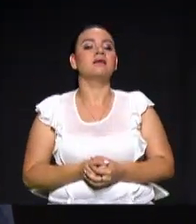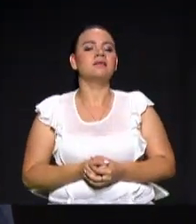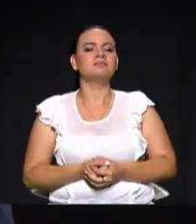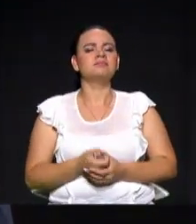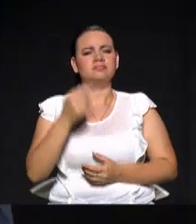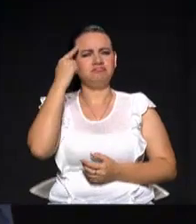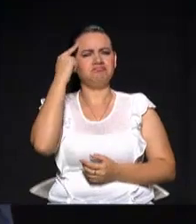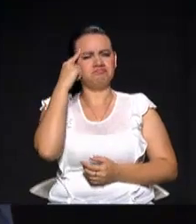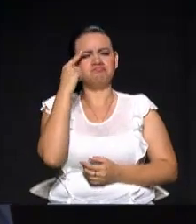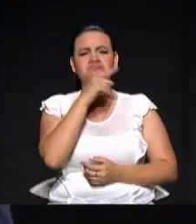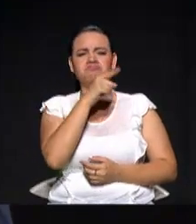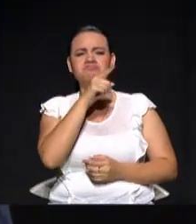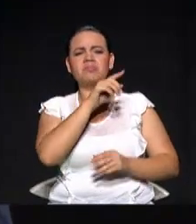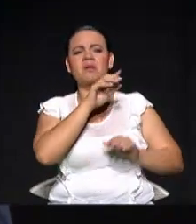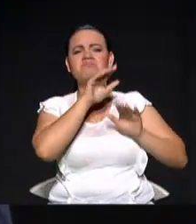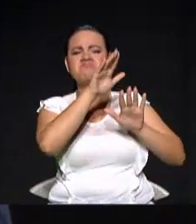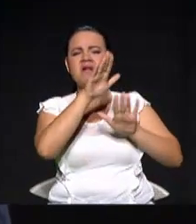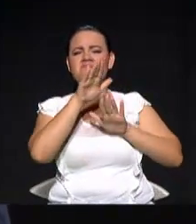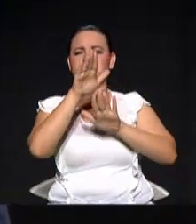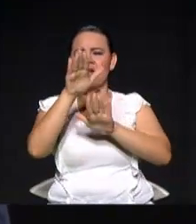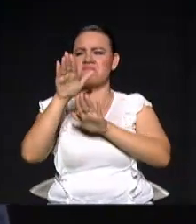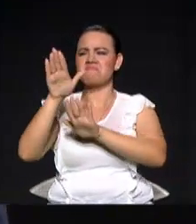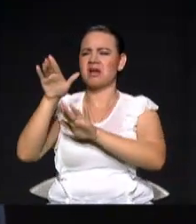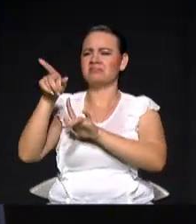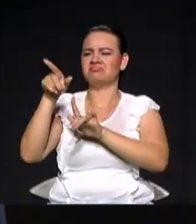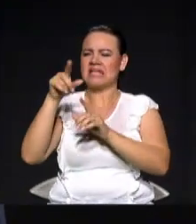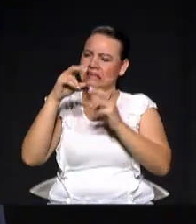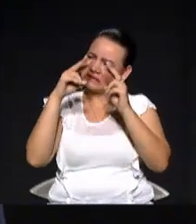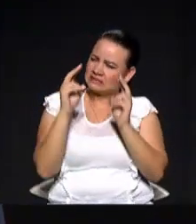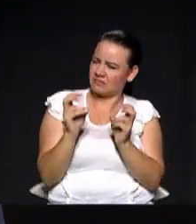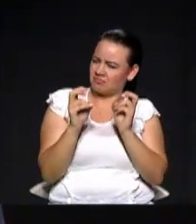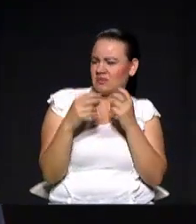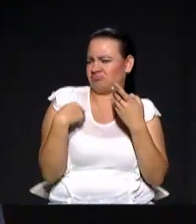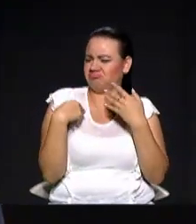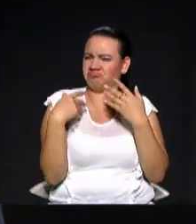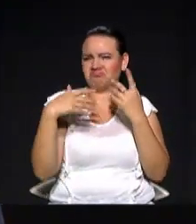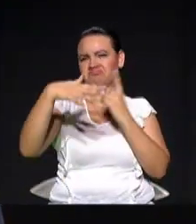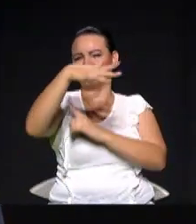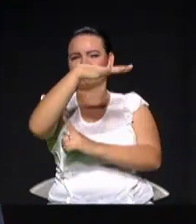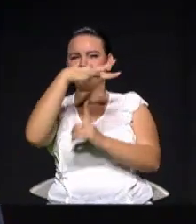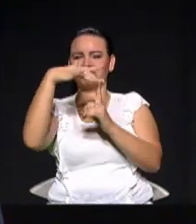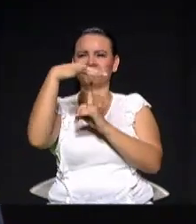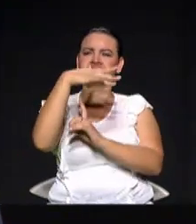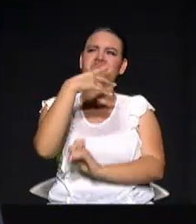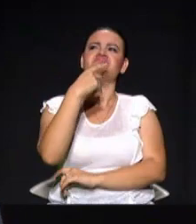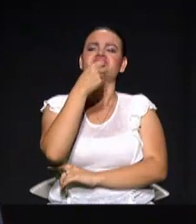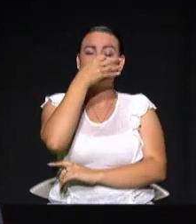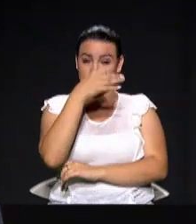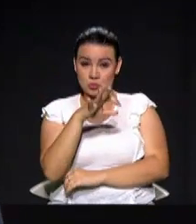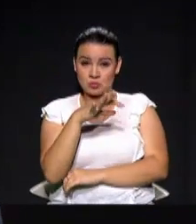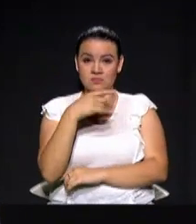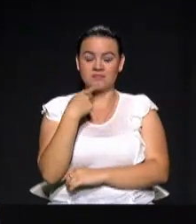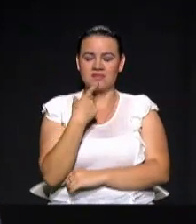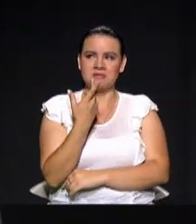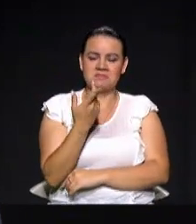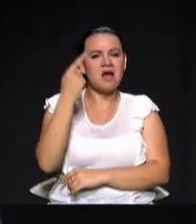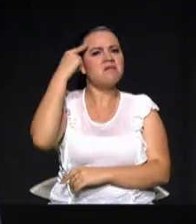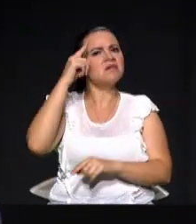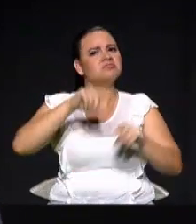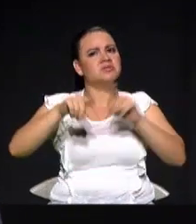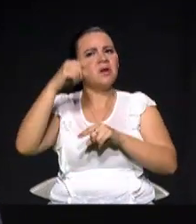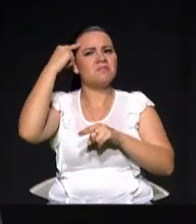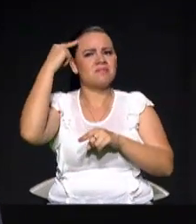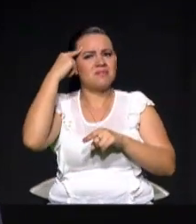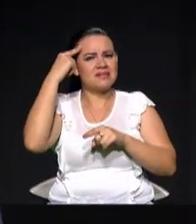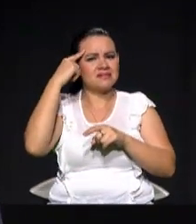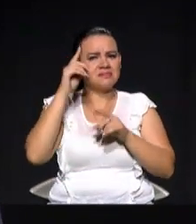candidatos que lo han propuesto. El tema de continuar con el programa de la reforestación de las laderas,